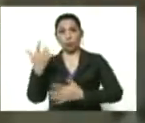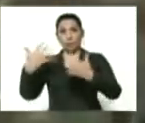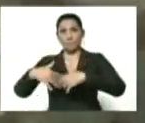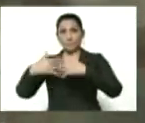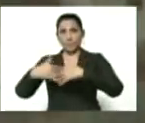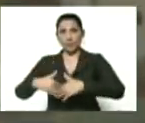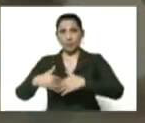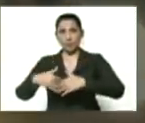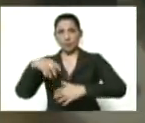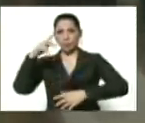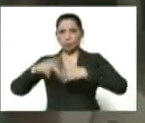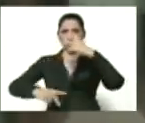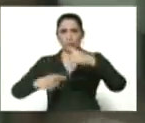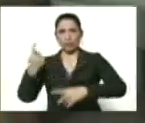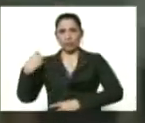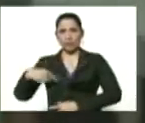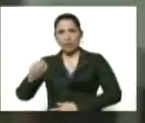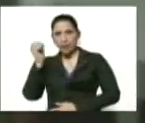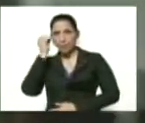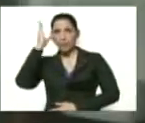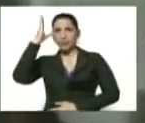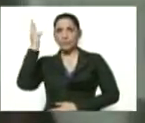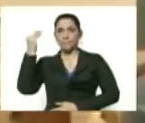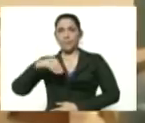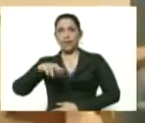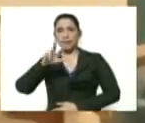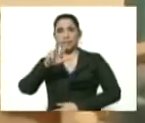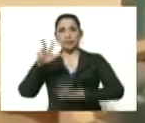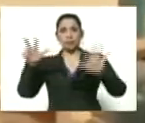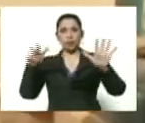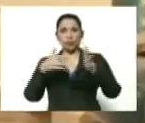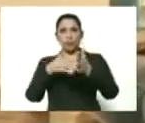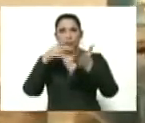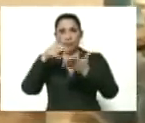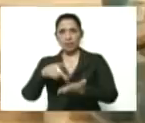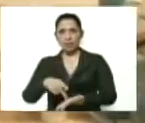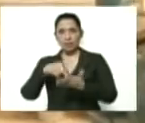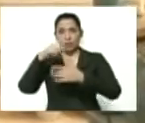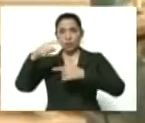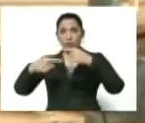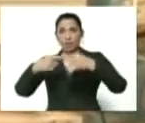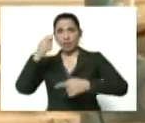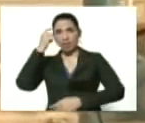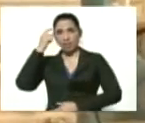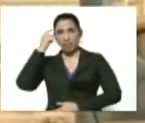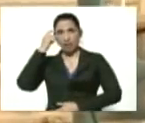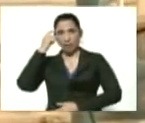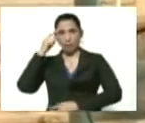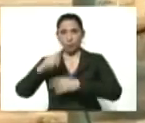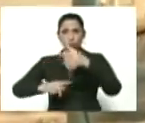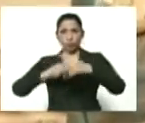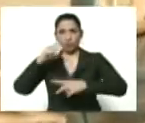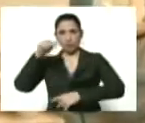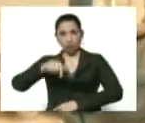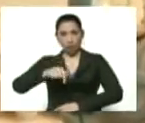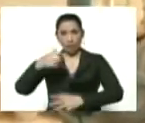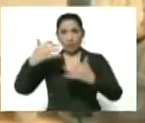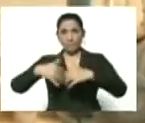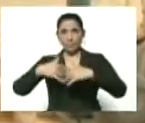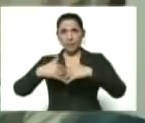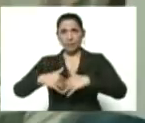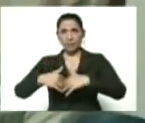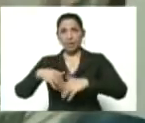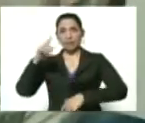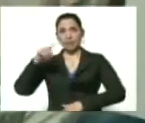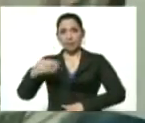procesadora que va a tener una capacidad de más de 38 mil kilos día procesado en esta planta